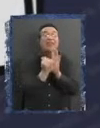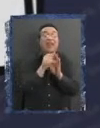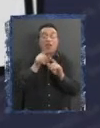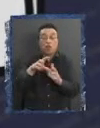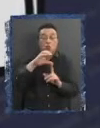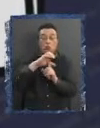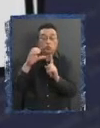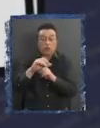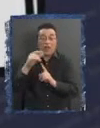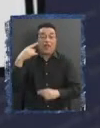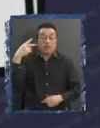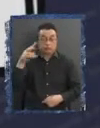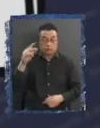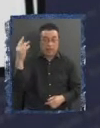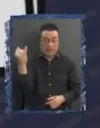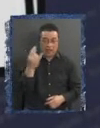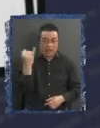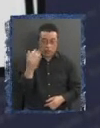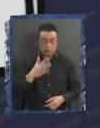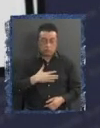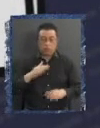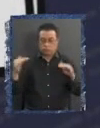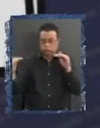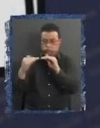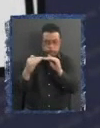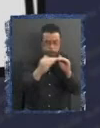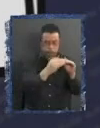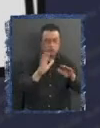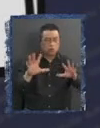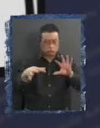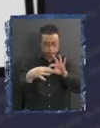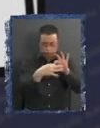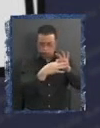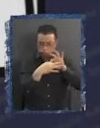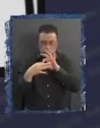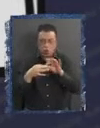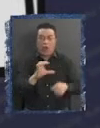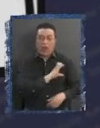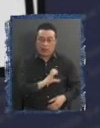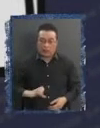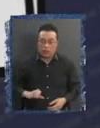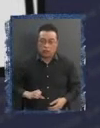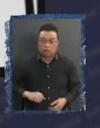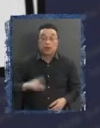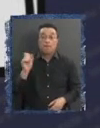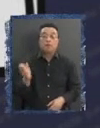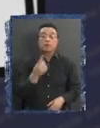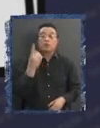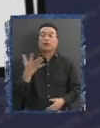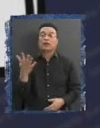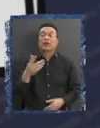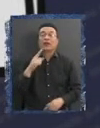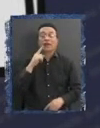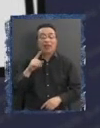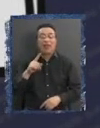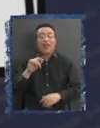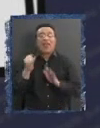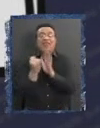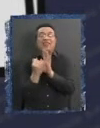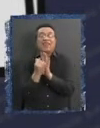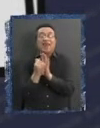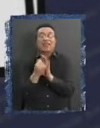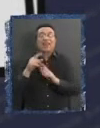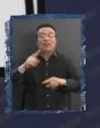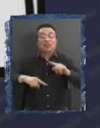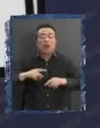equidad Solidaridad Entre todas Y preservando la unidad E integridad del estado Primero ¿Qué es una entidad Territorial autónoma? Las regiones